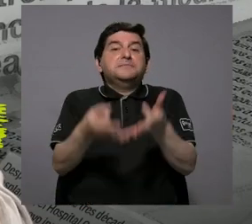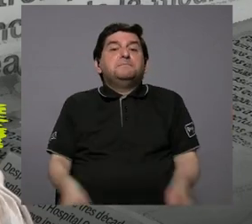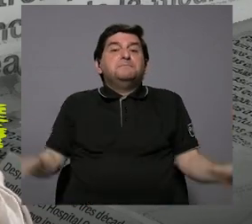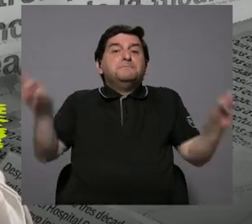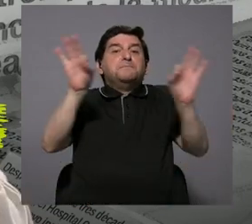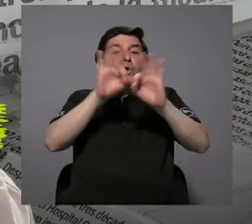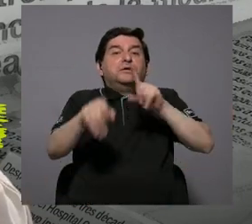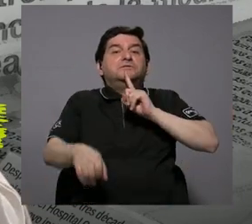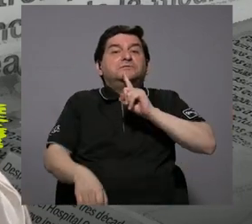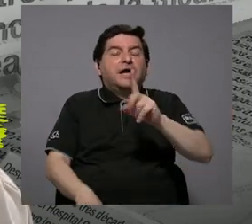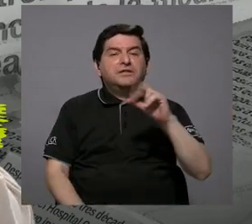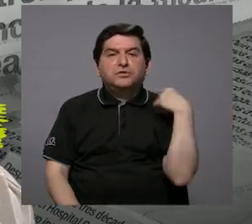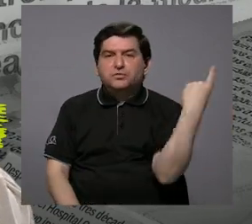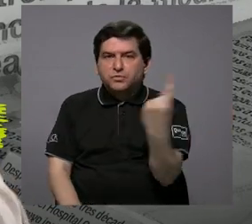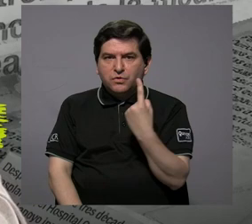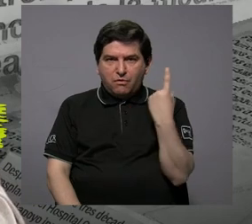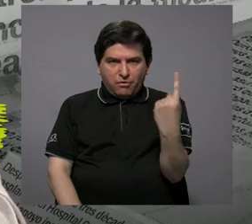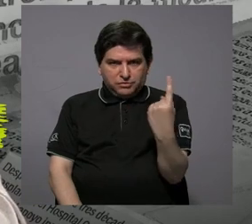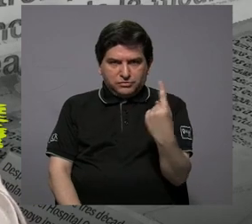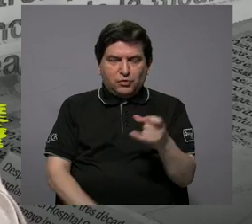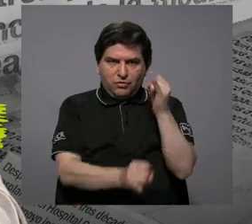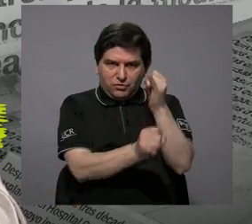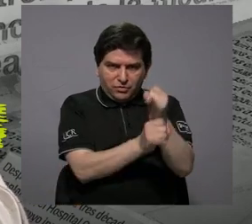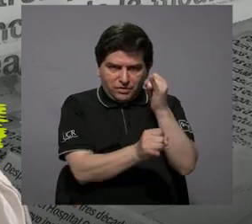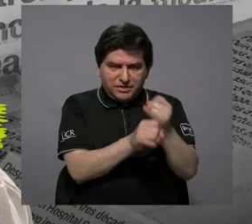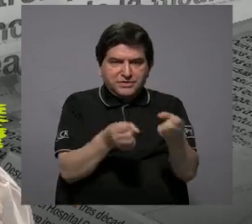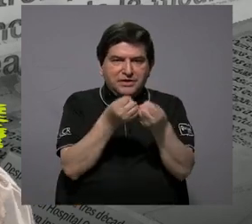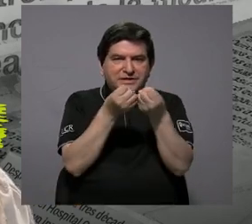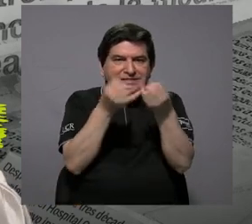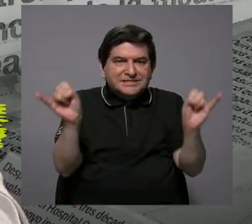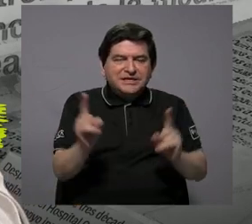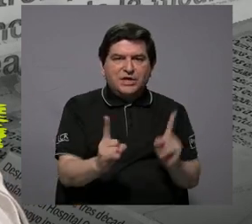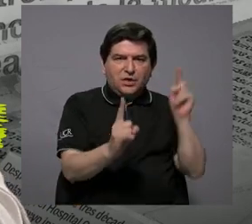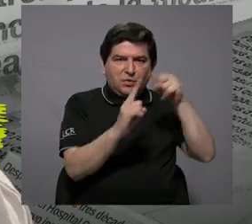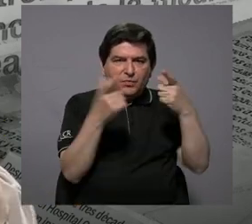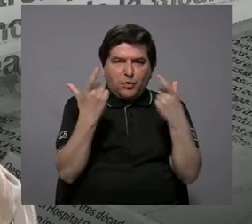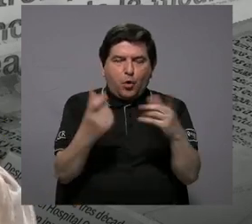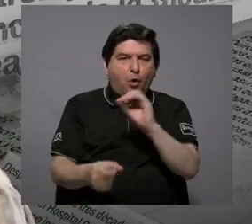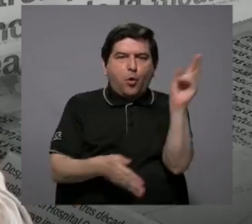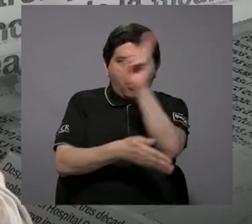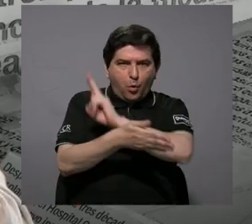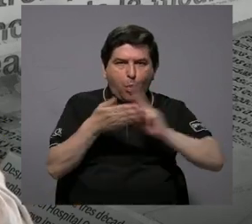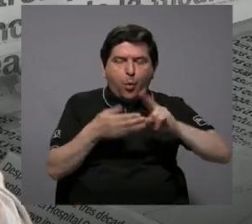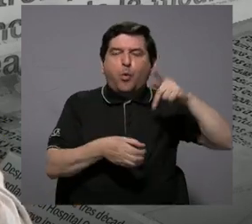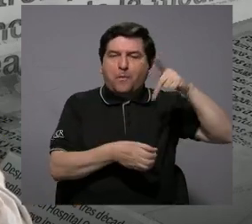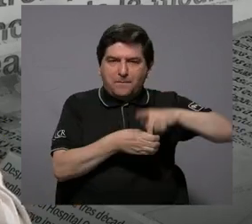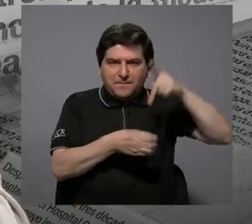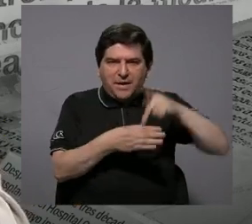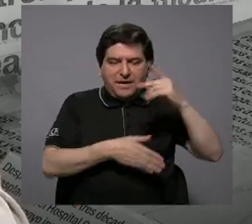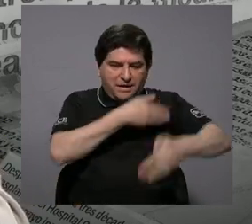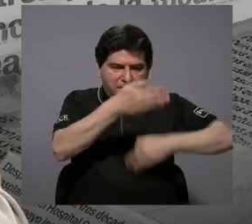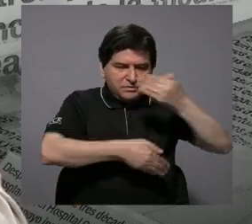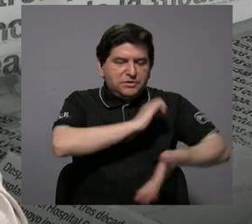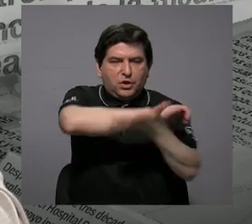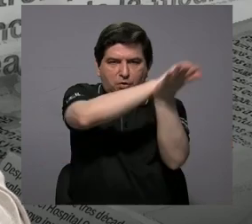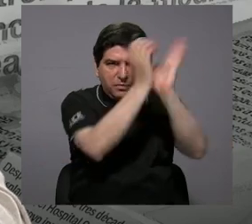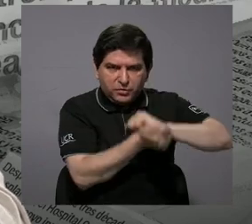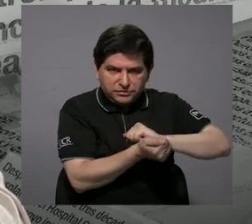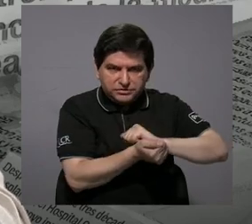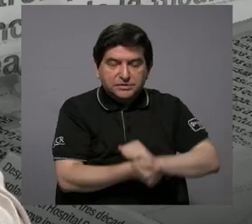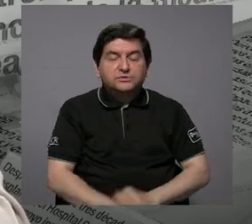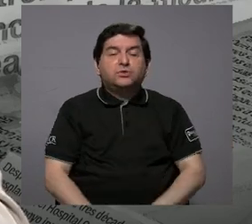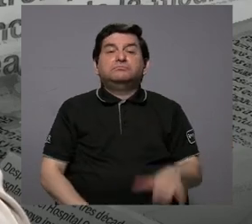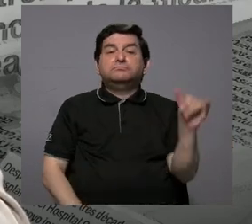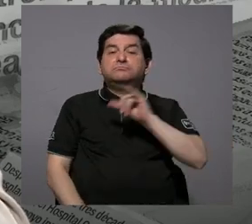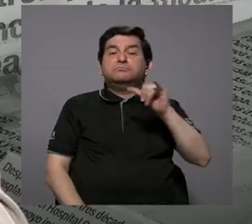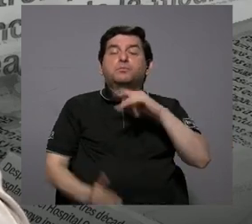mencionar que no solamente esta institución sin ánimo de lucro o la universidad están siendo parte de este proceso de cambio, sino que